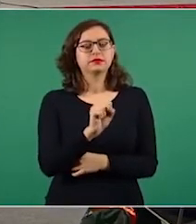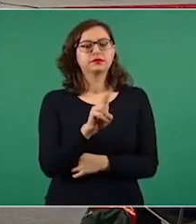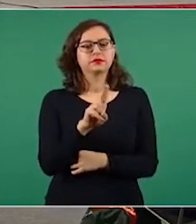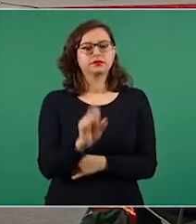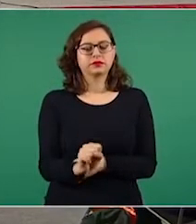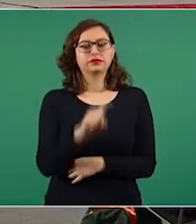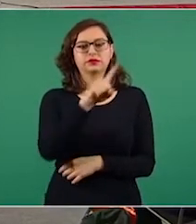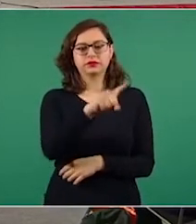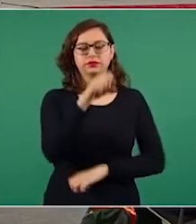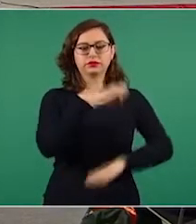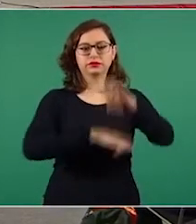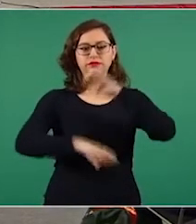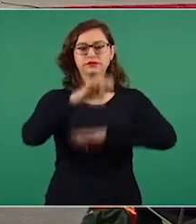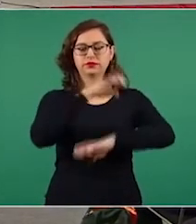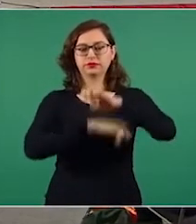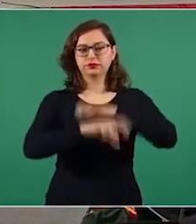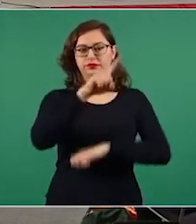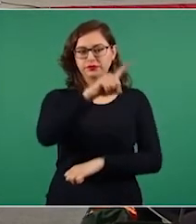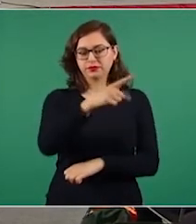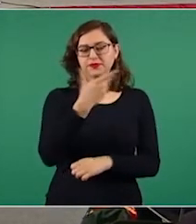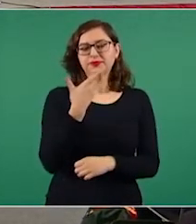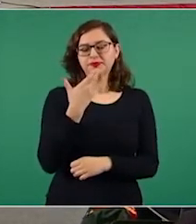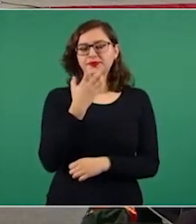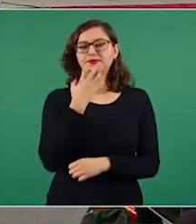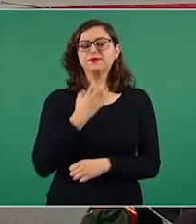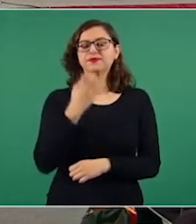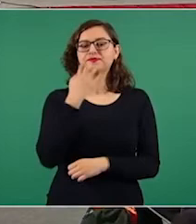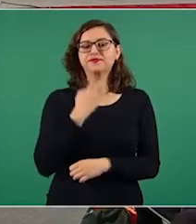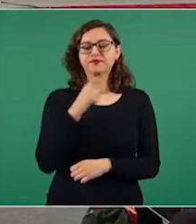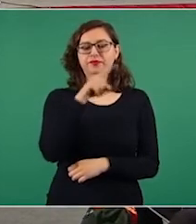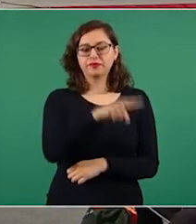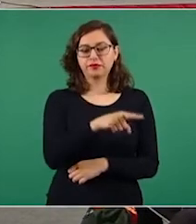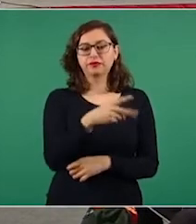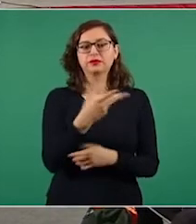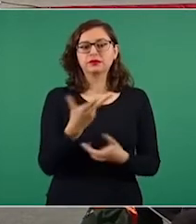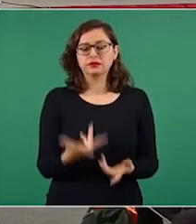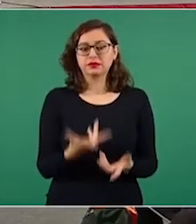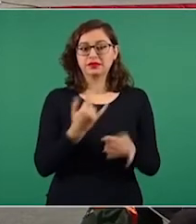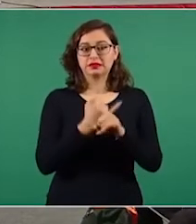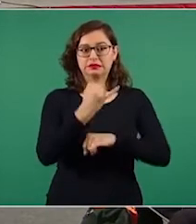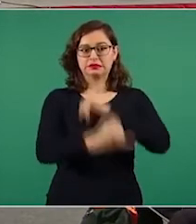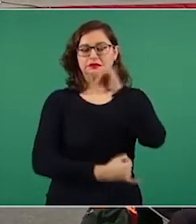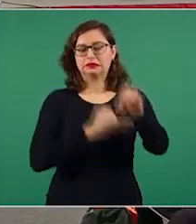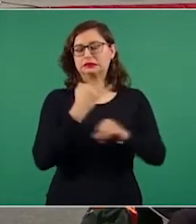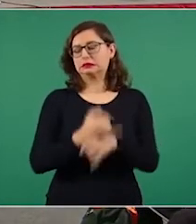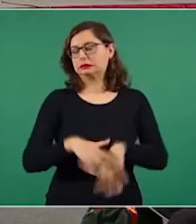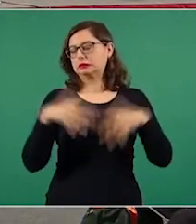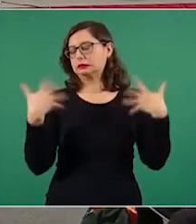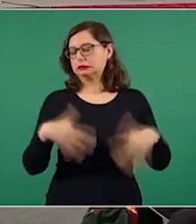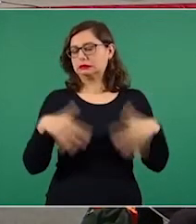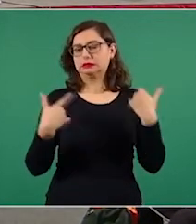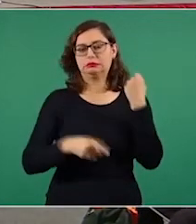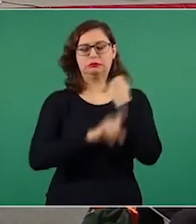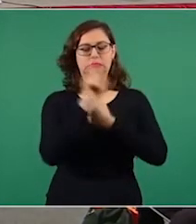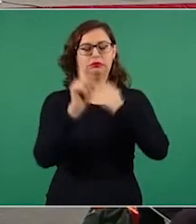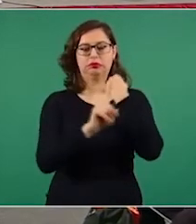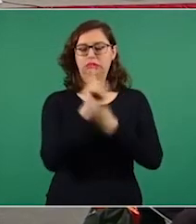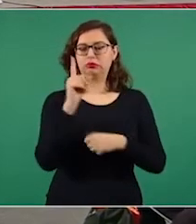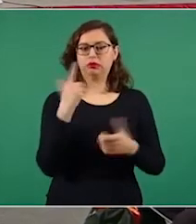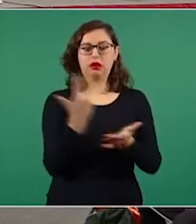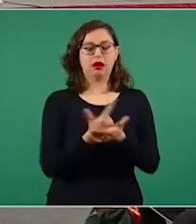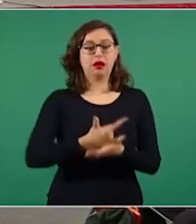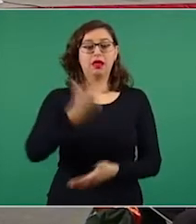empresa israelí que se ha convertido en un escándalo internacional. Según documentaron 80 periodistas de 17